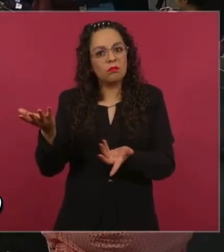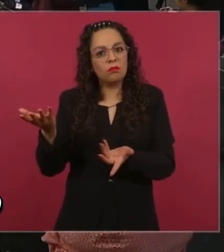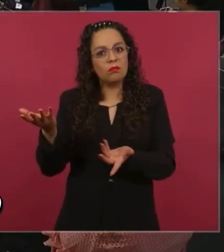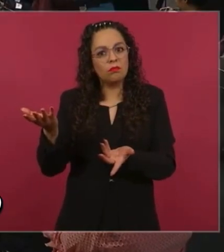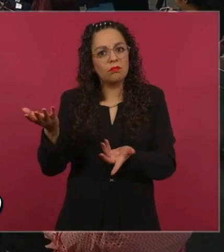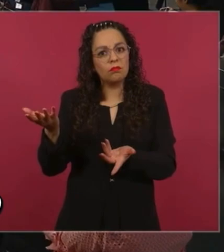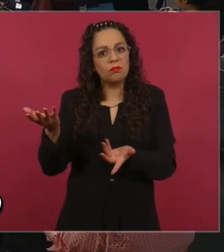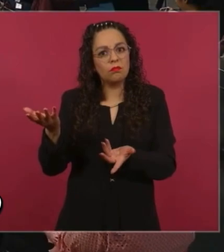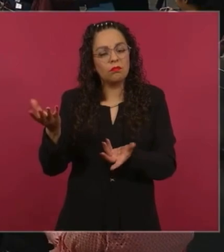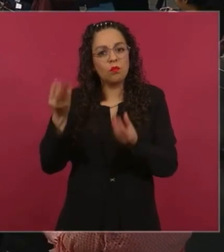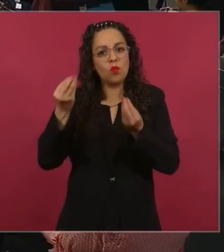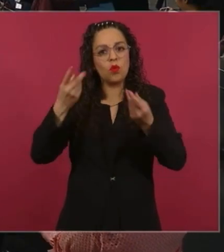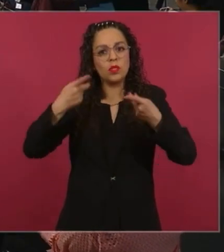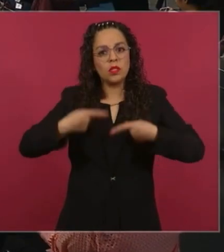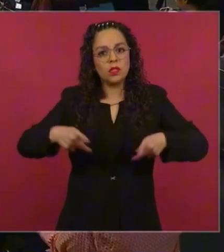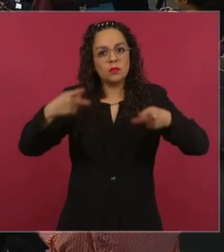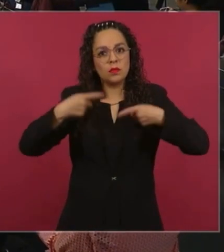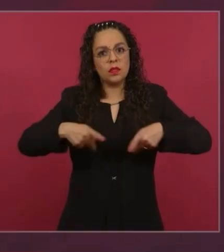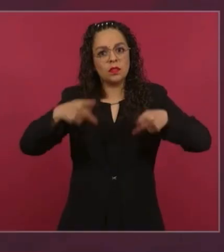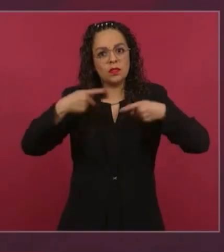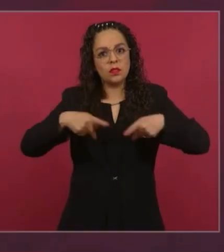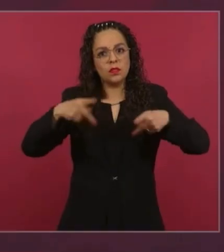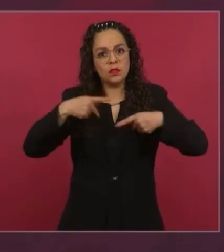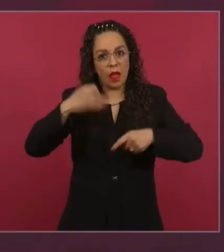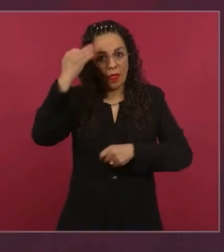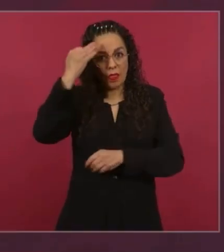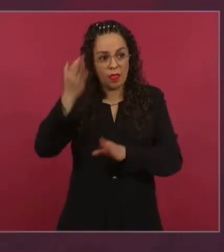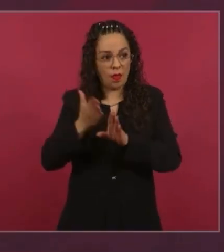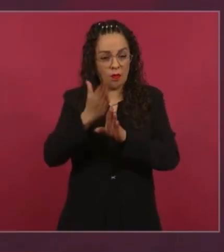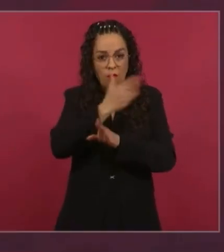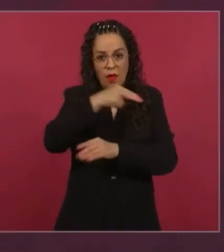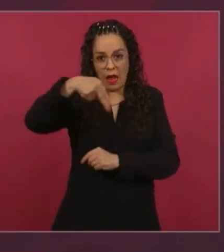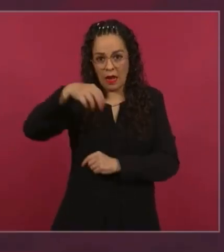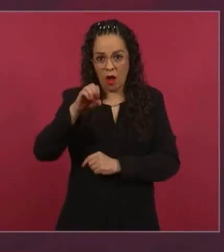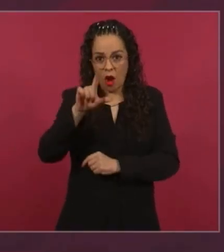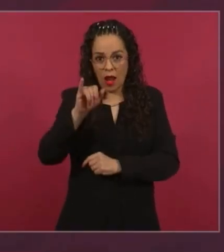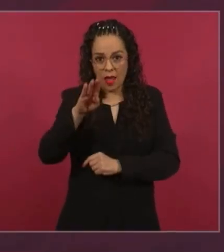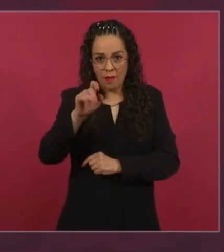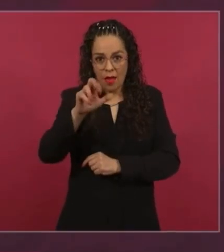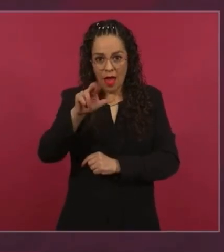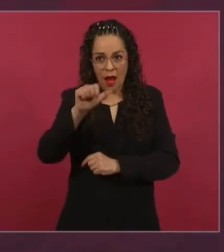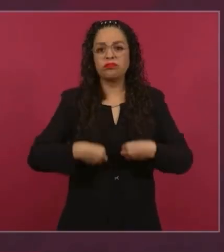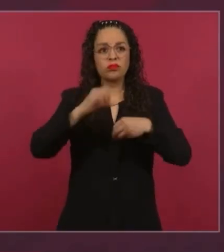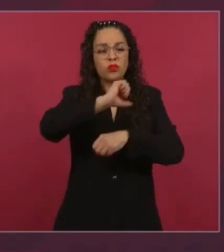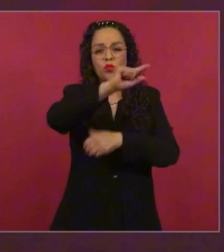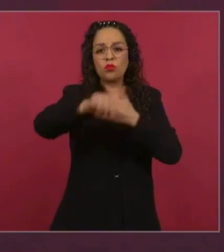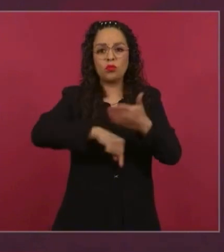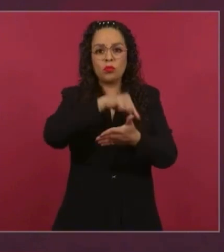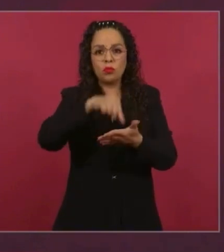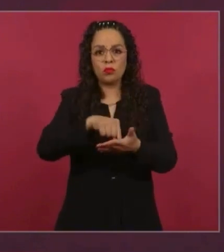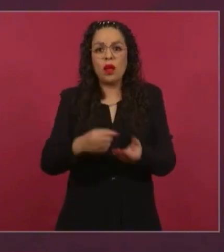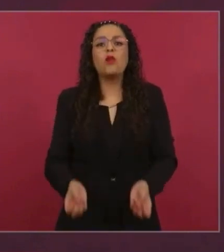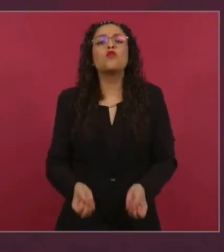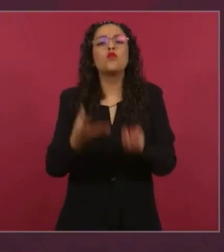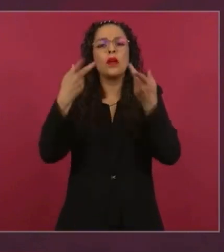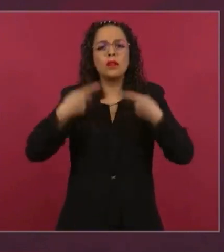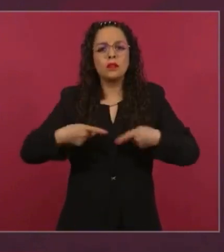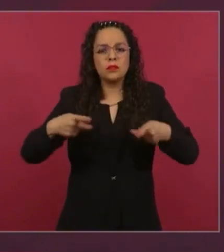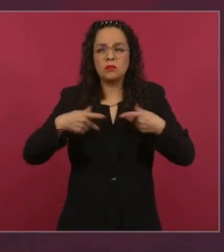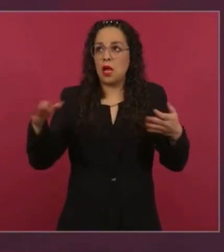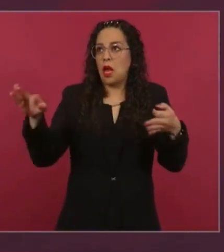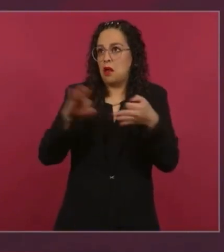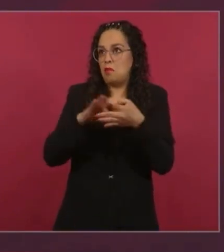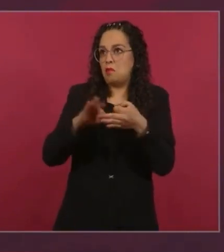neoliberal abandonaron ese Estado? Como dos millones. ¿Cuántos